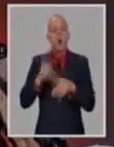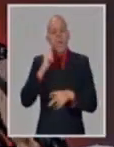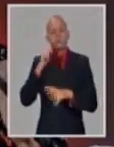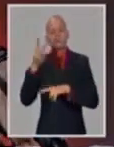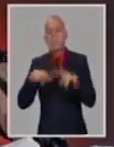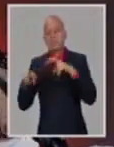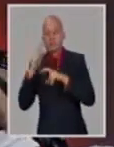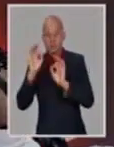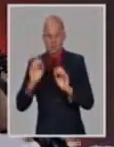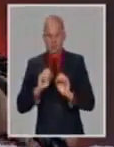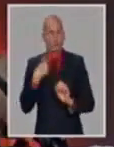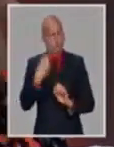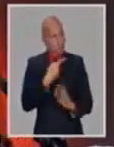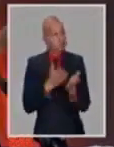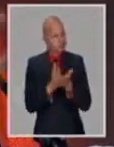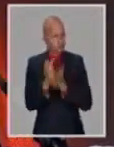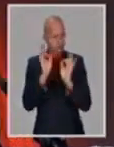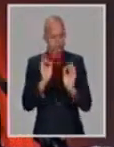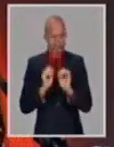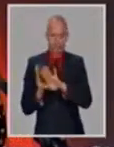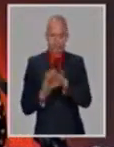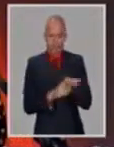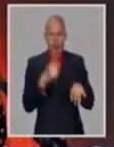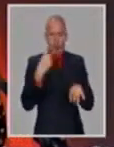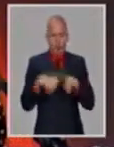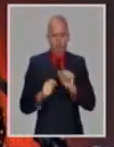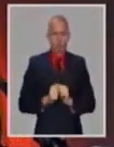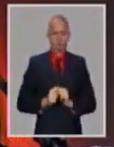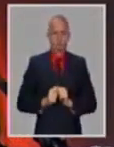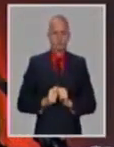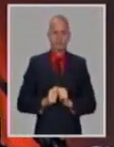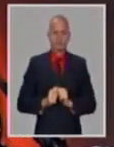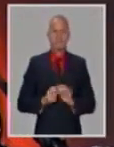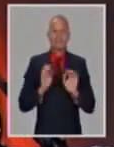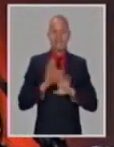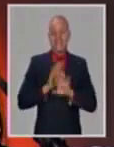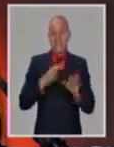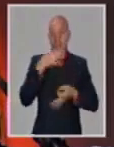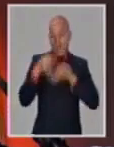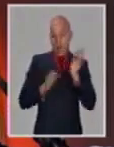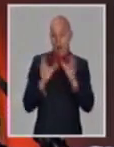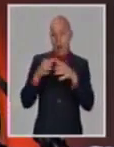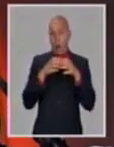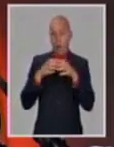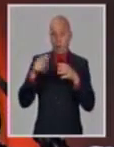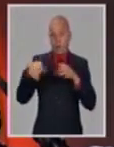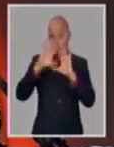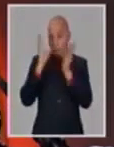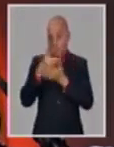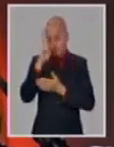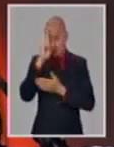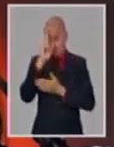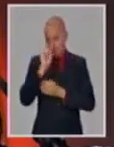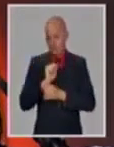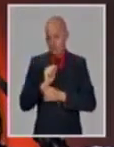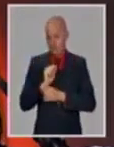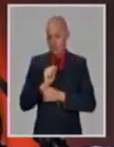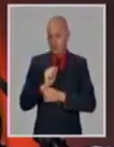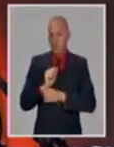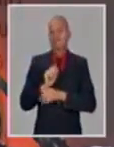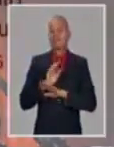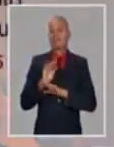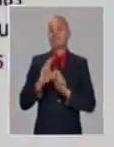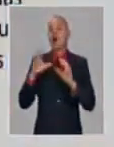queríamos comentar las consideraciones de la OMS sobre las variantes, que se está planteando que estas